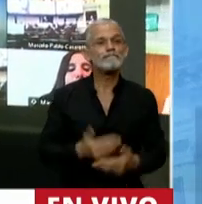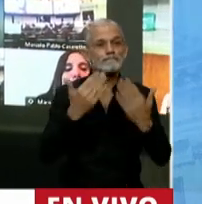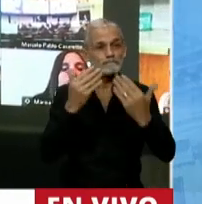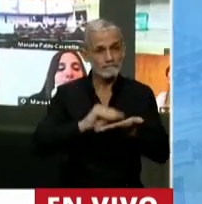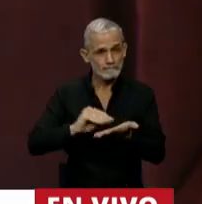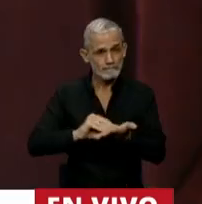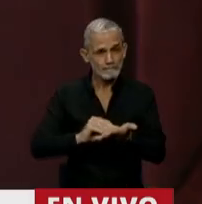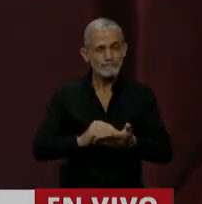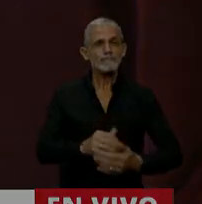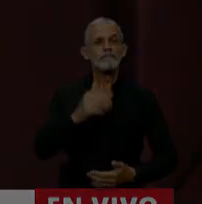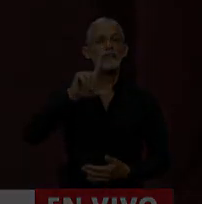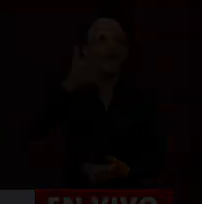Gracias, diputado Suárez Lastra.